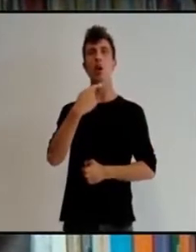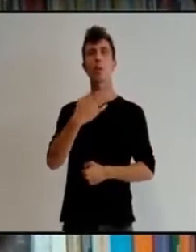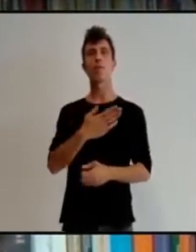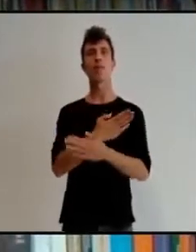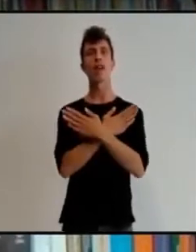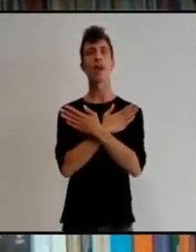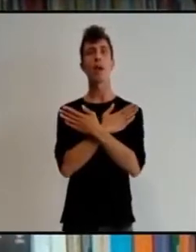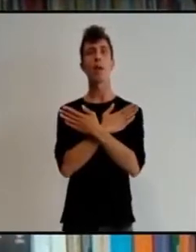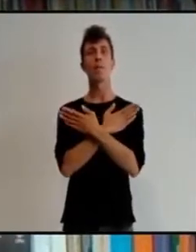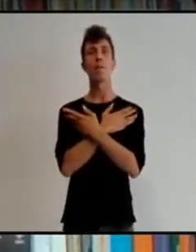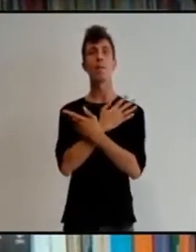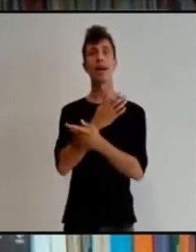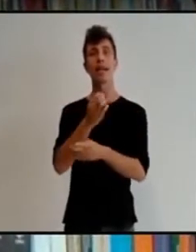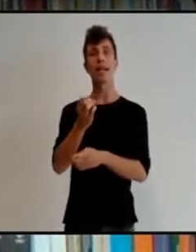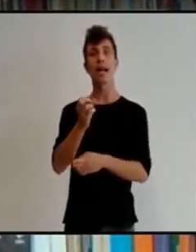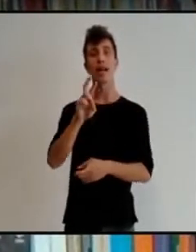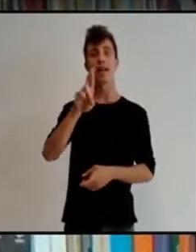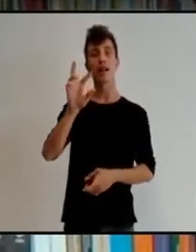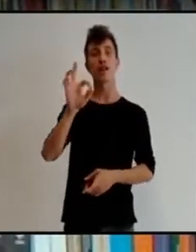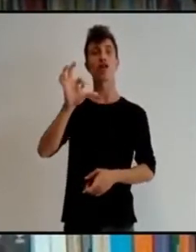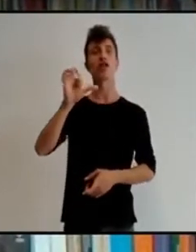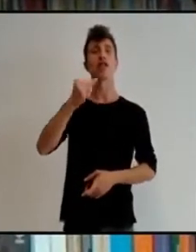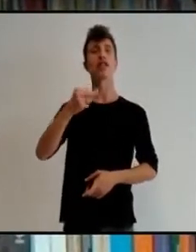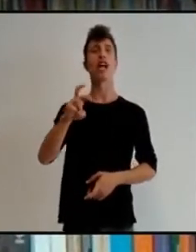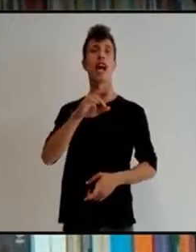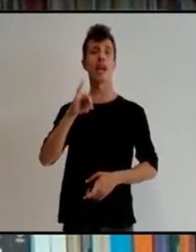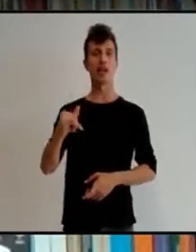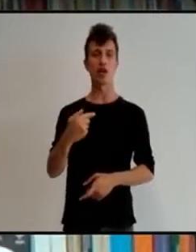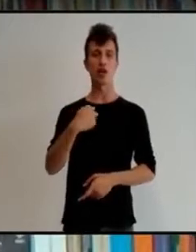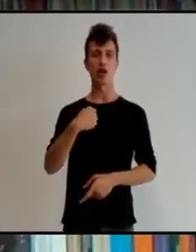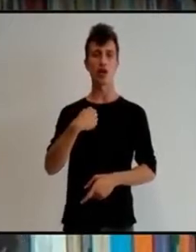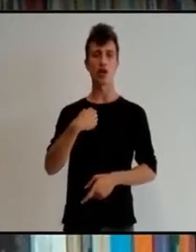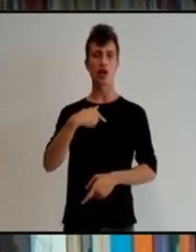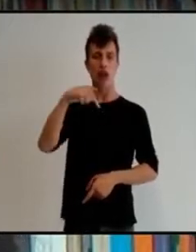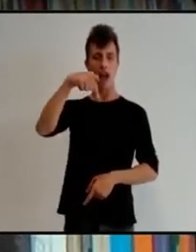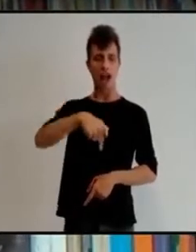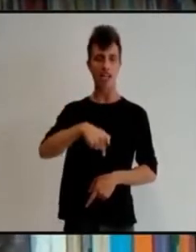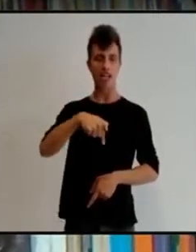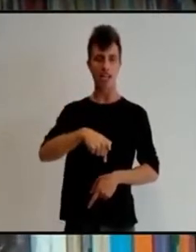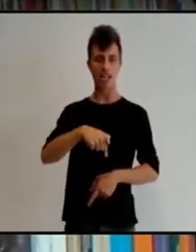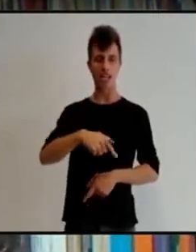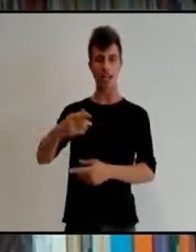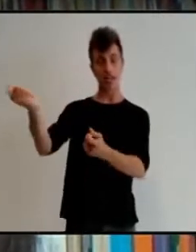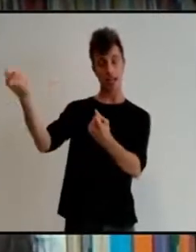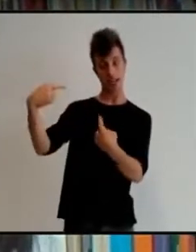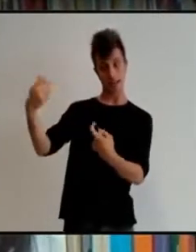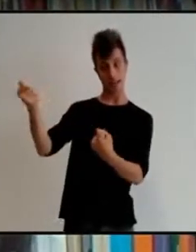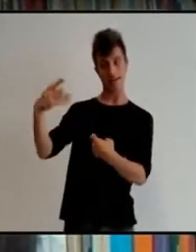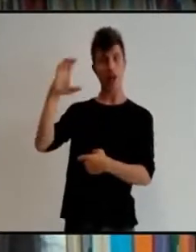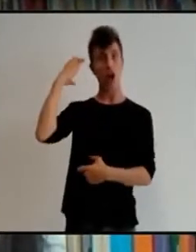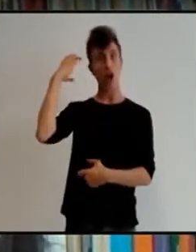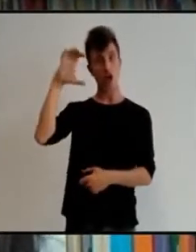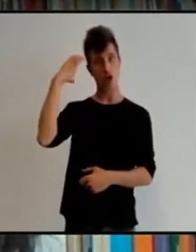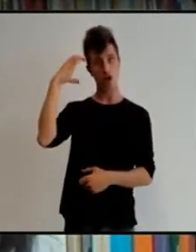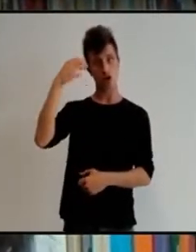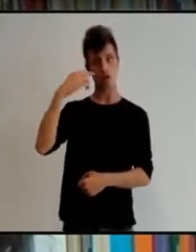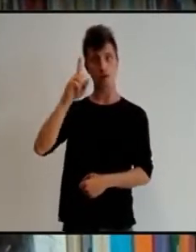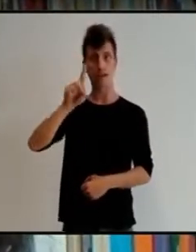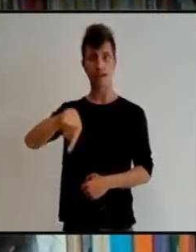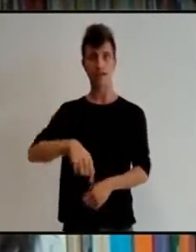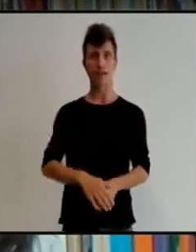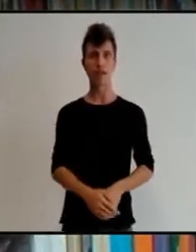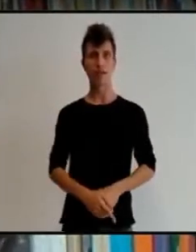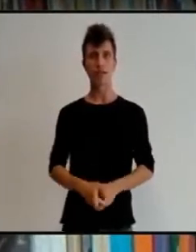refugiada colombiana también desde hace 12 años. Hago parte del grupo de apoyo